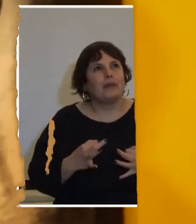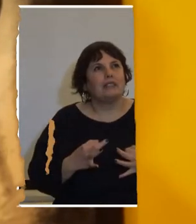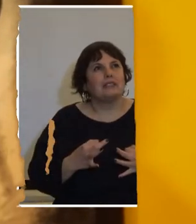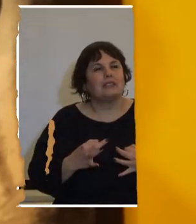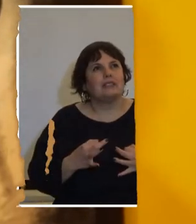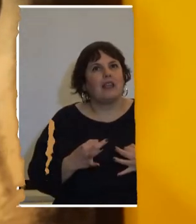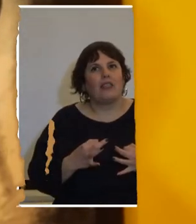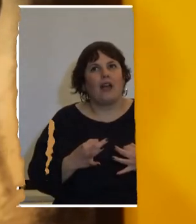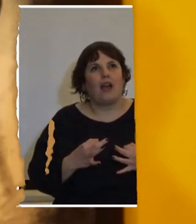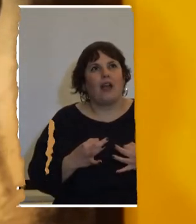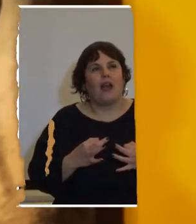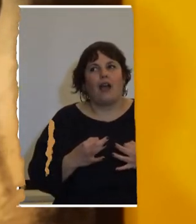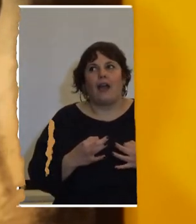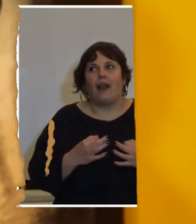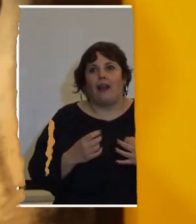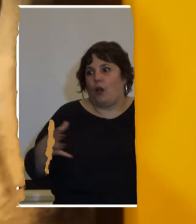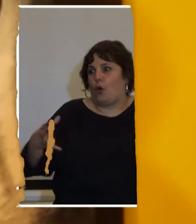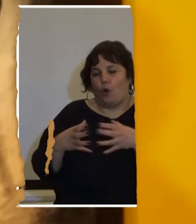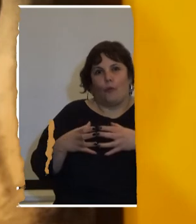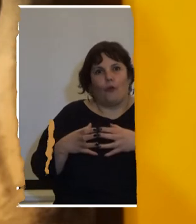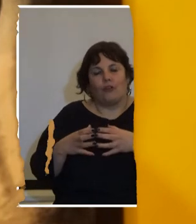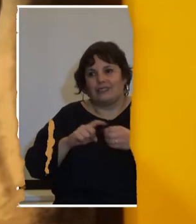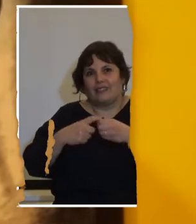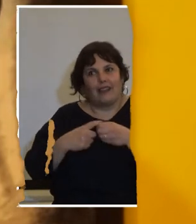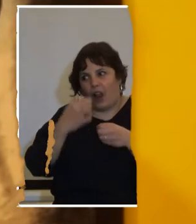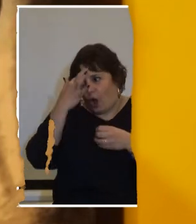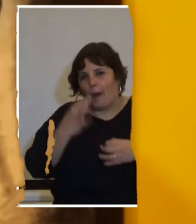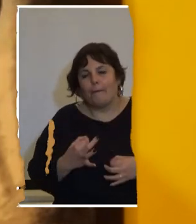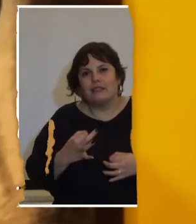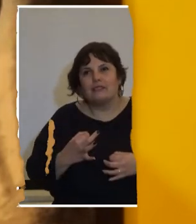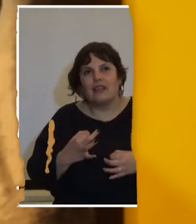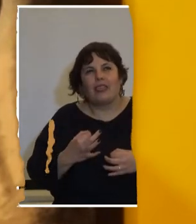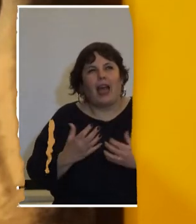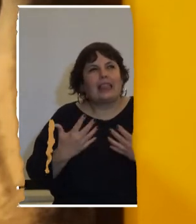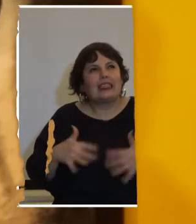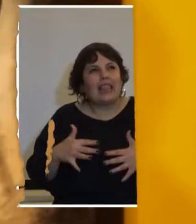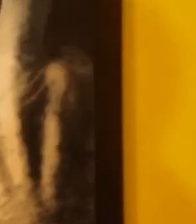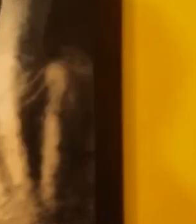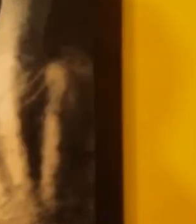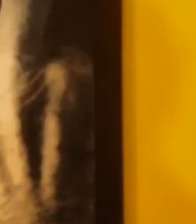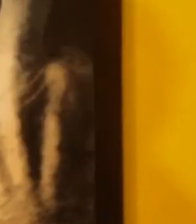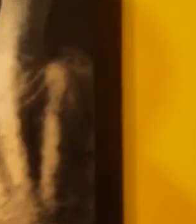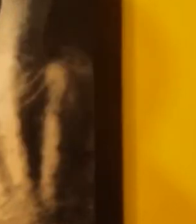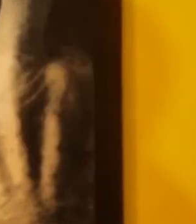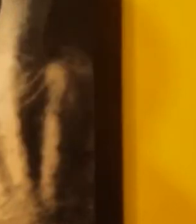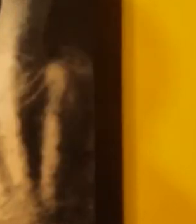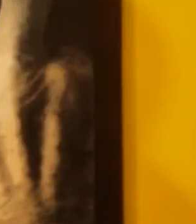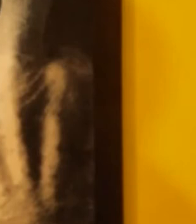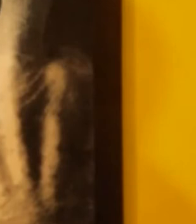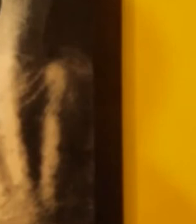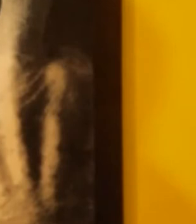la masa sindical estaba tan conversado el asunto